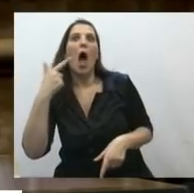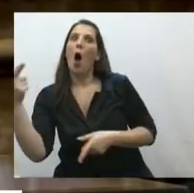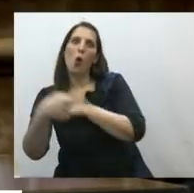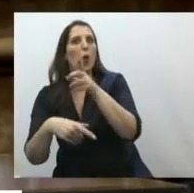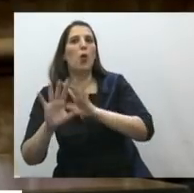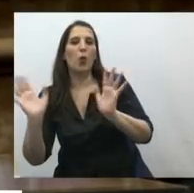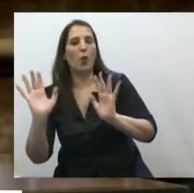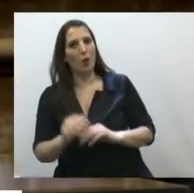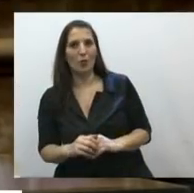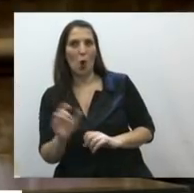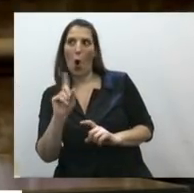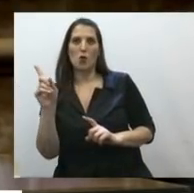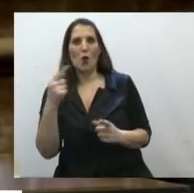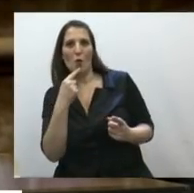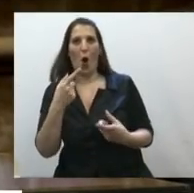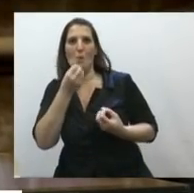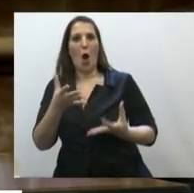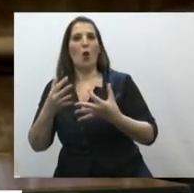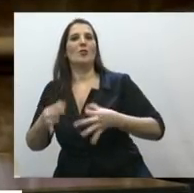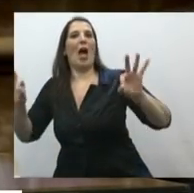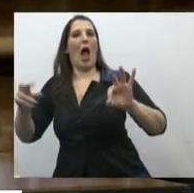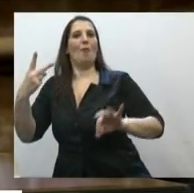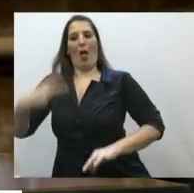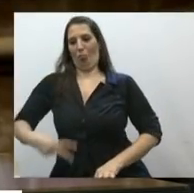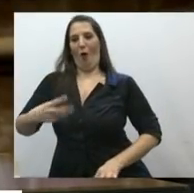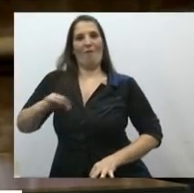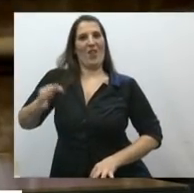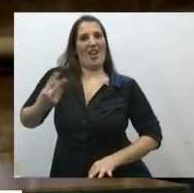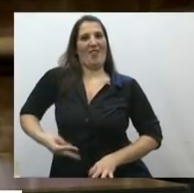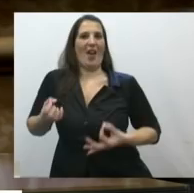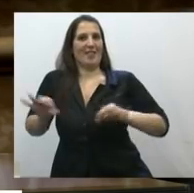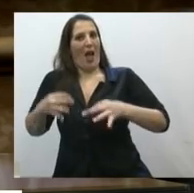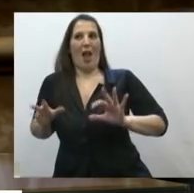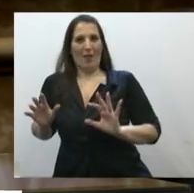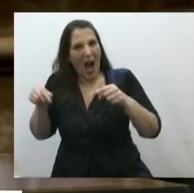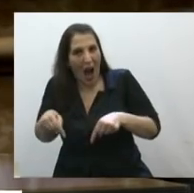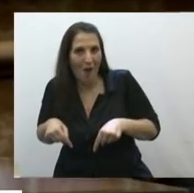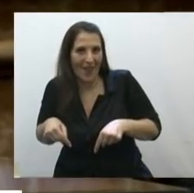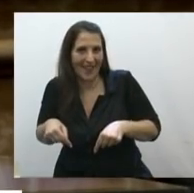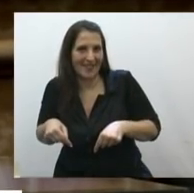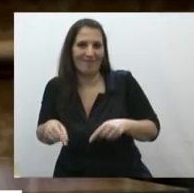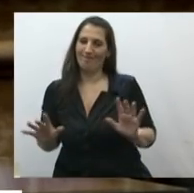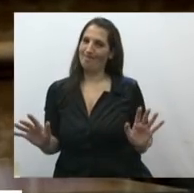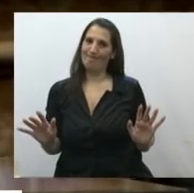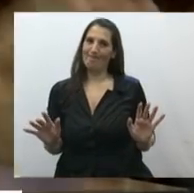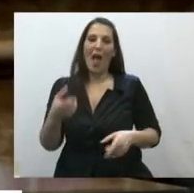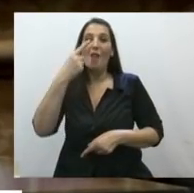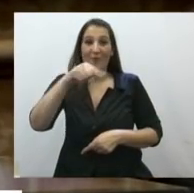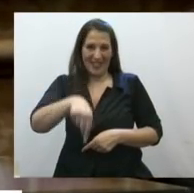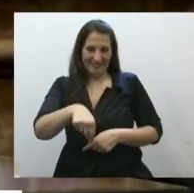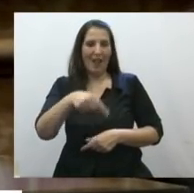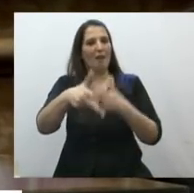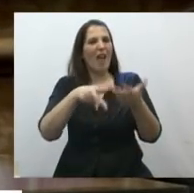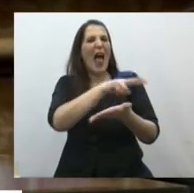nos rasgamos las vestiduras por las dos vidas. Mire, señor presidente, quiero terminar leyendo la parte